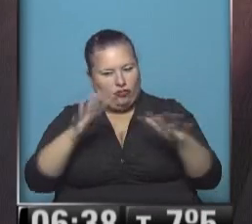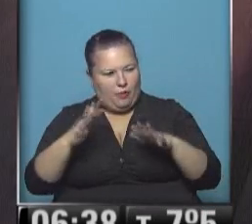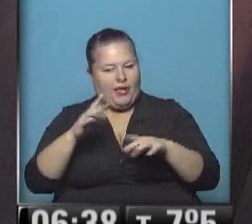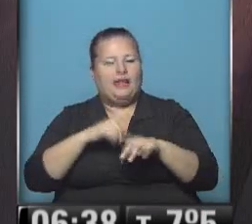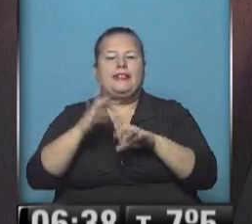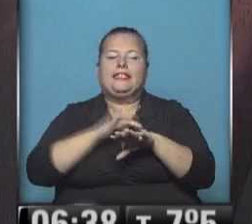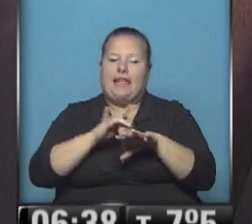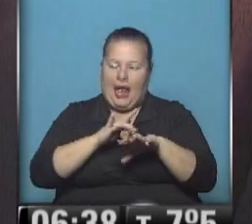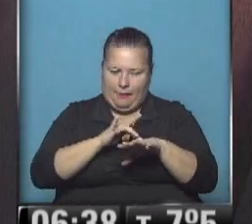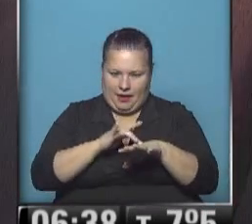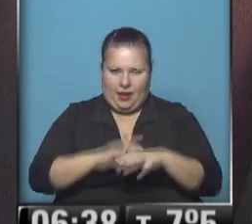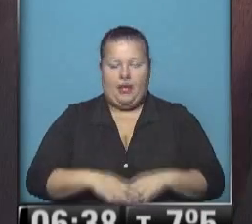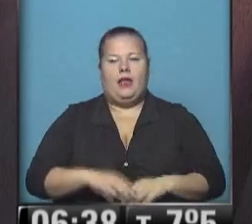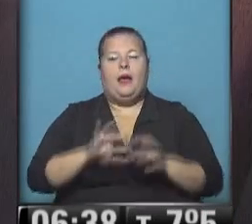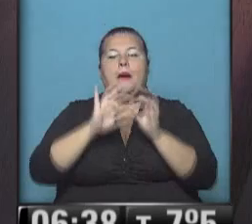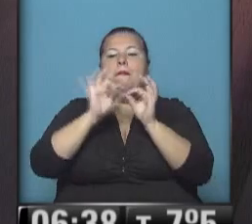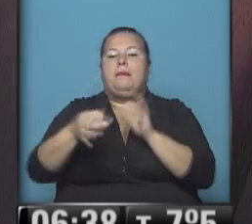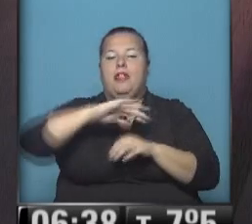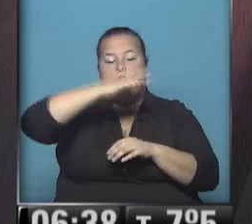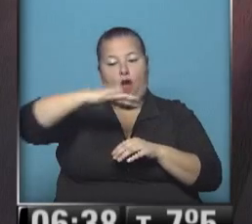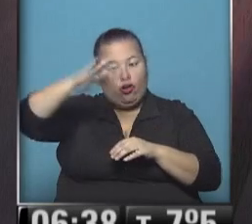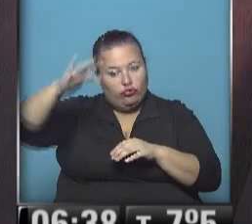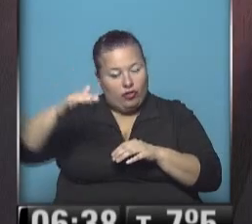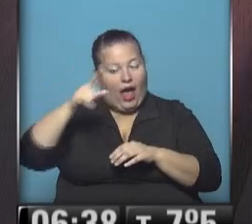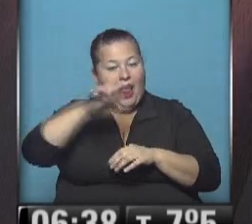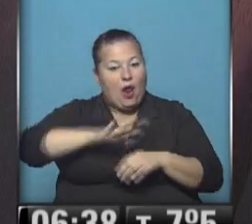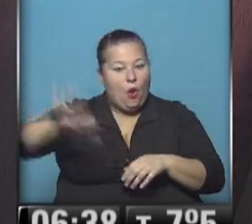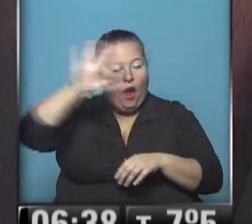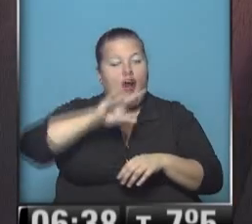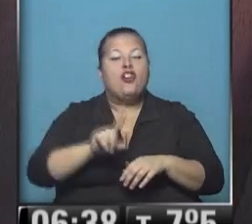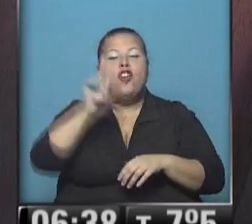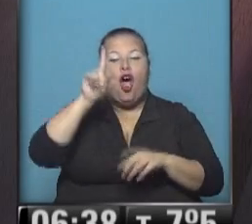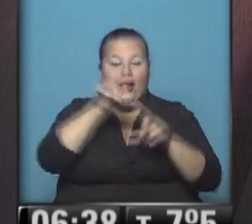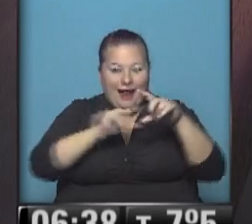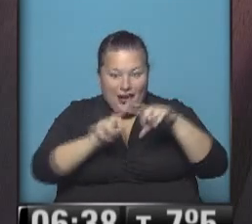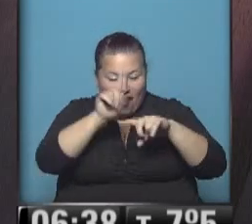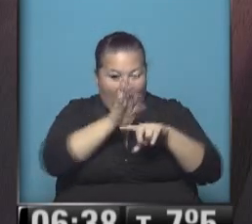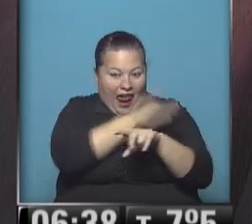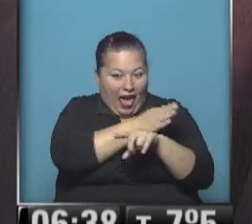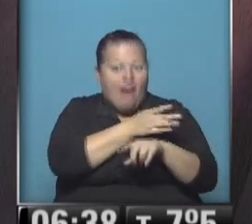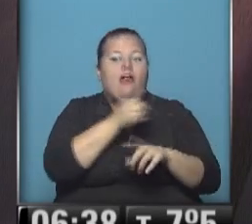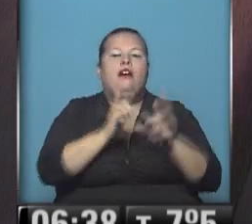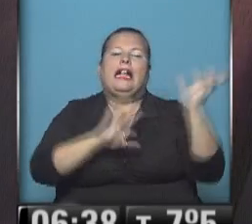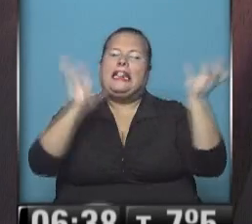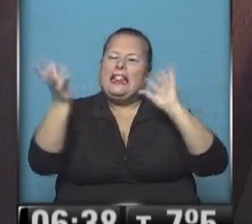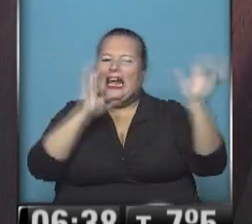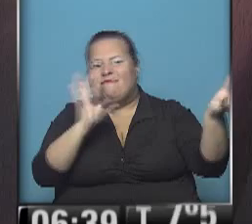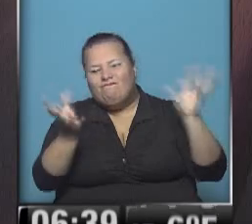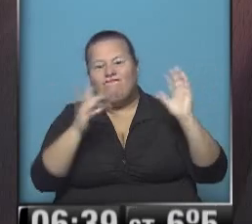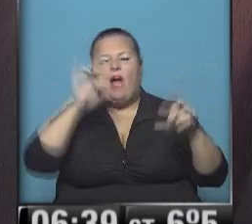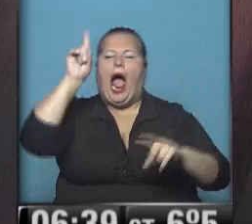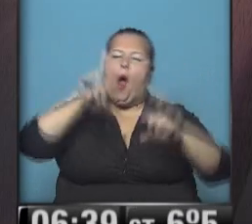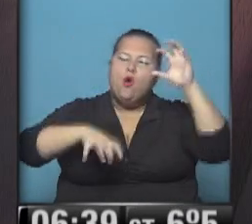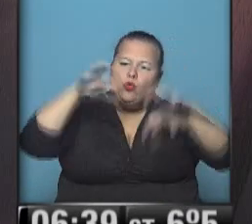sensación térmica. Pegadito a la cordillera de la región norte de la Patagonia, tiempo inestable, algunas